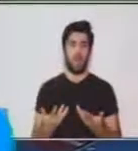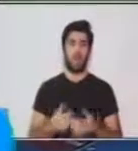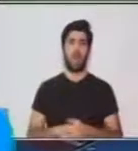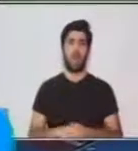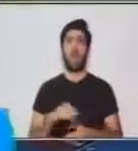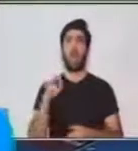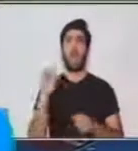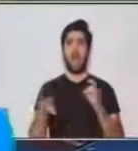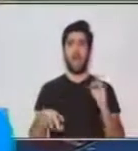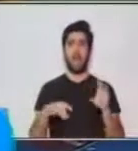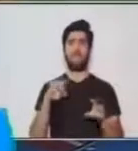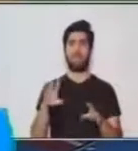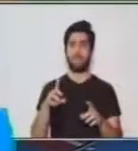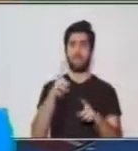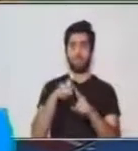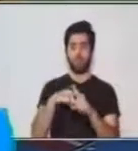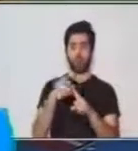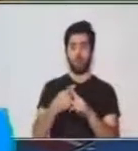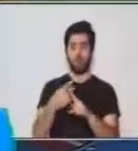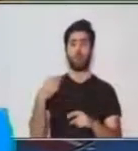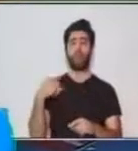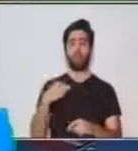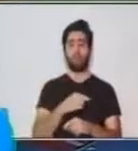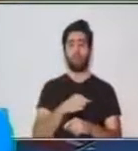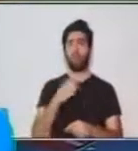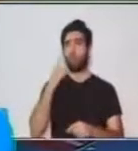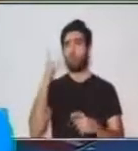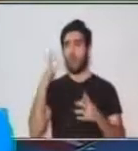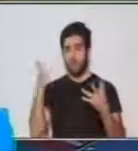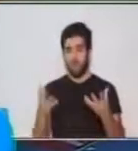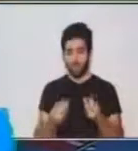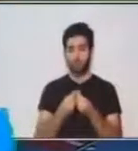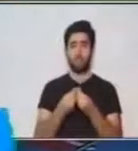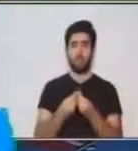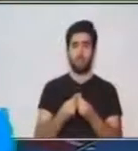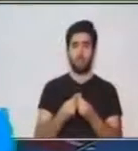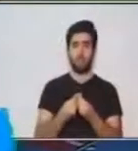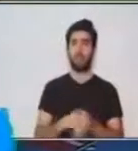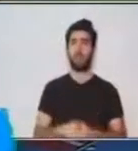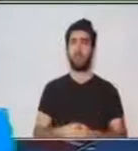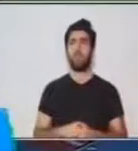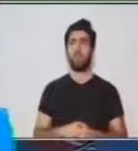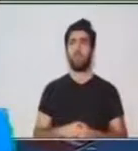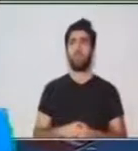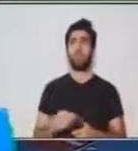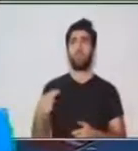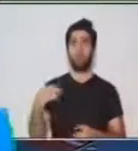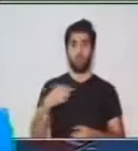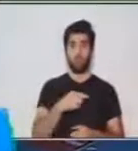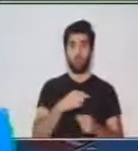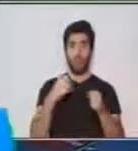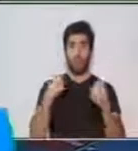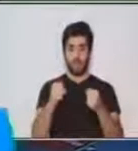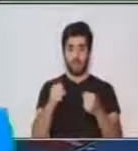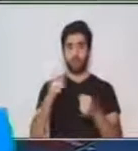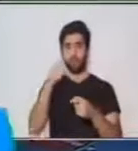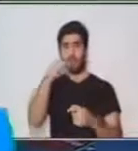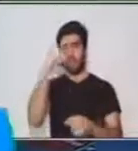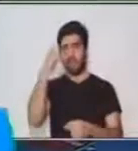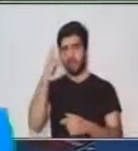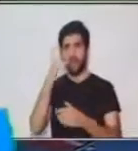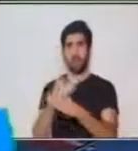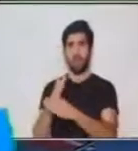cuando estamos acompañados y hacemos un trabajo colaborativo,